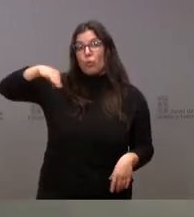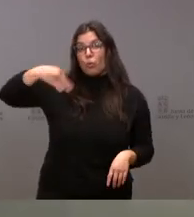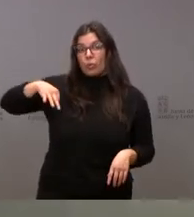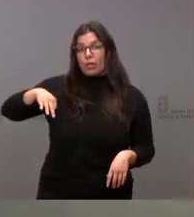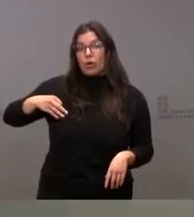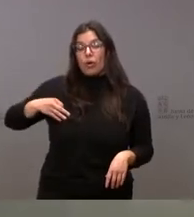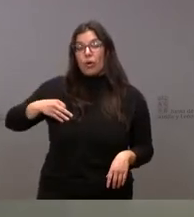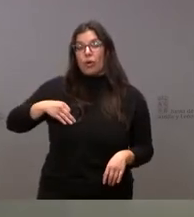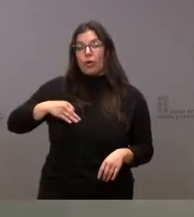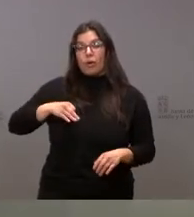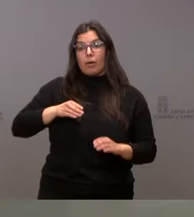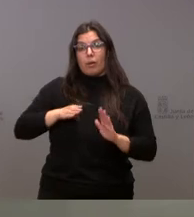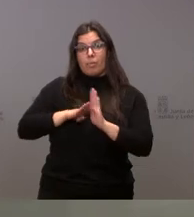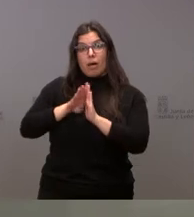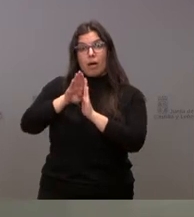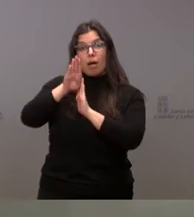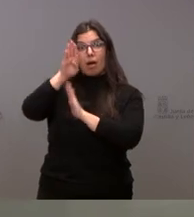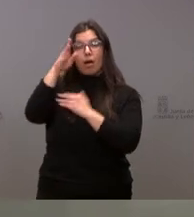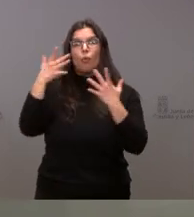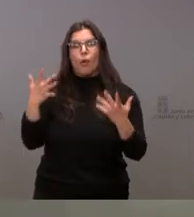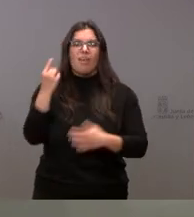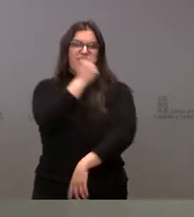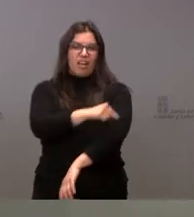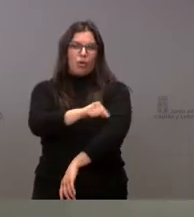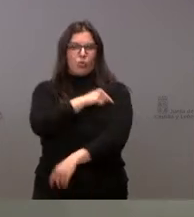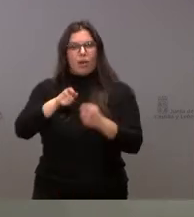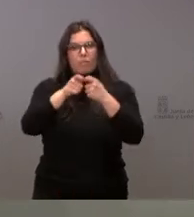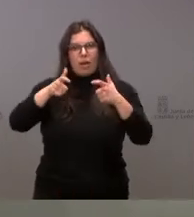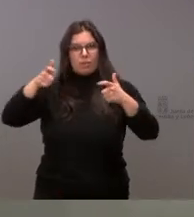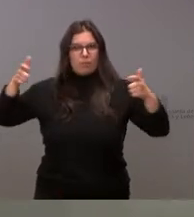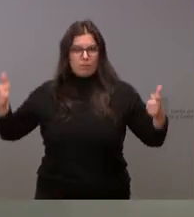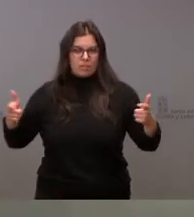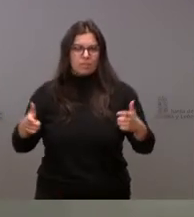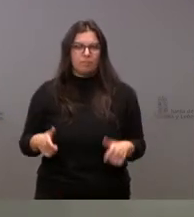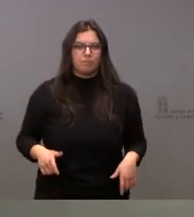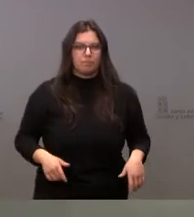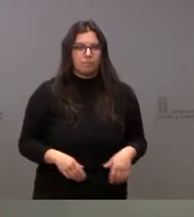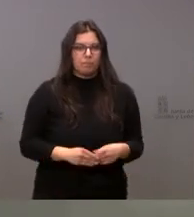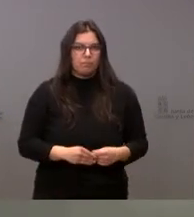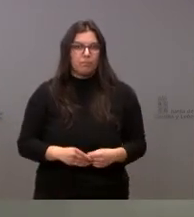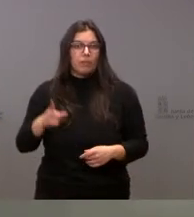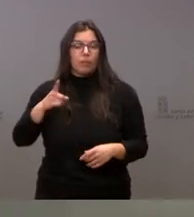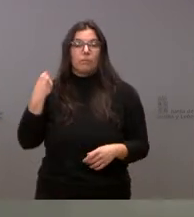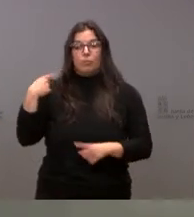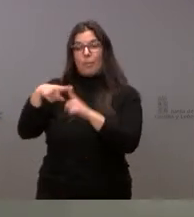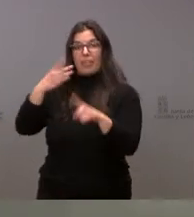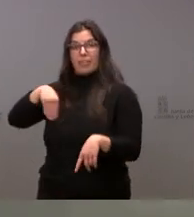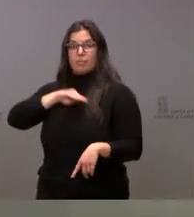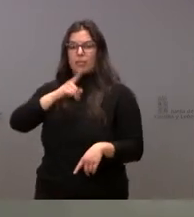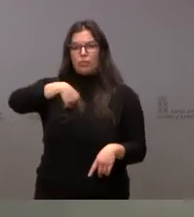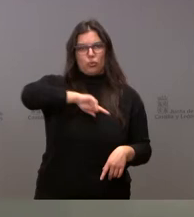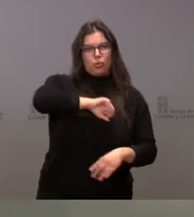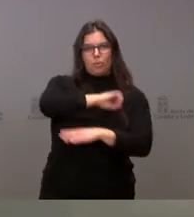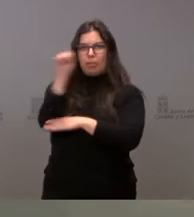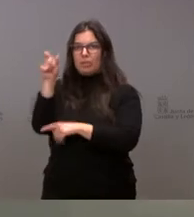progresivamente es el número de personas vacunadas y vacunadas con pauta completa, que está por encima de la media nacional, tanto en la